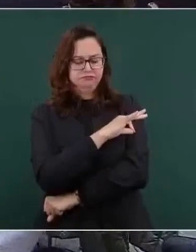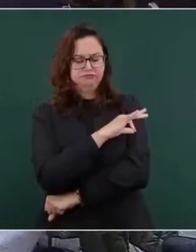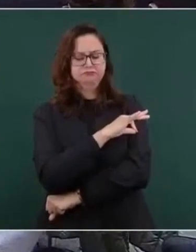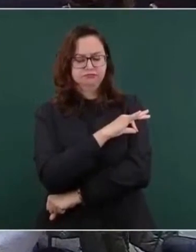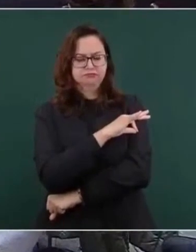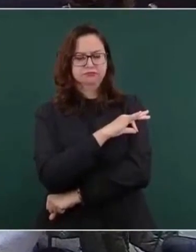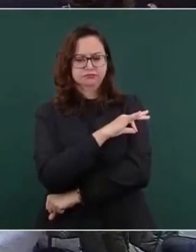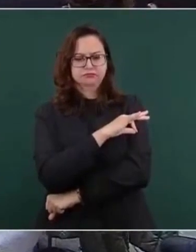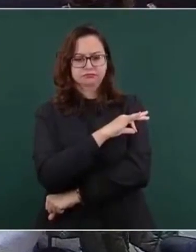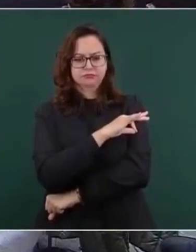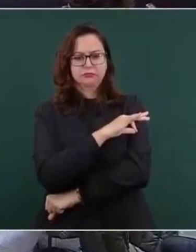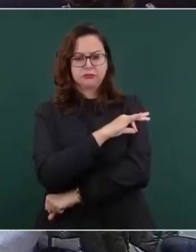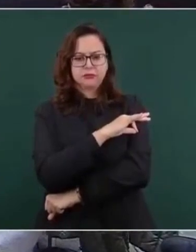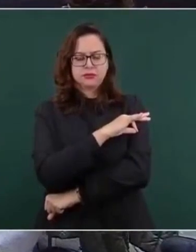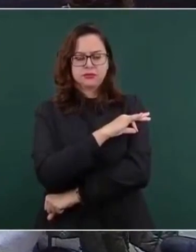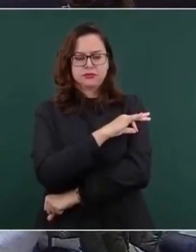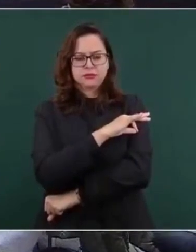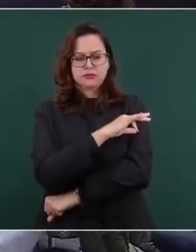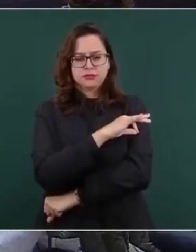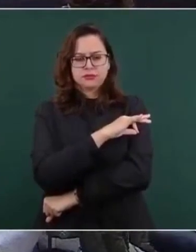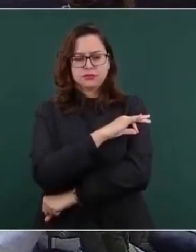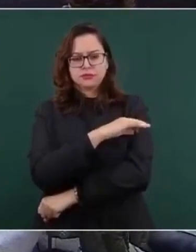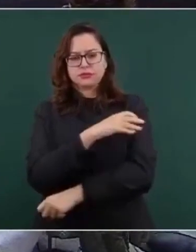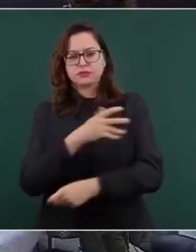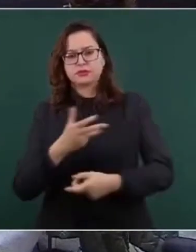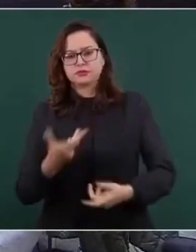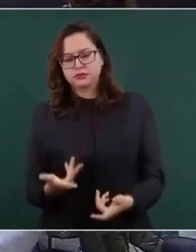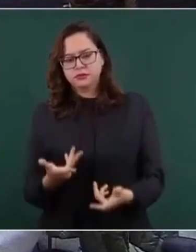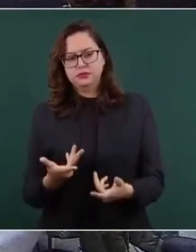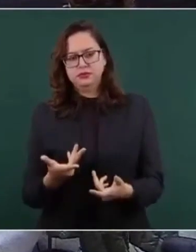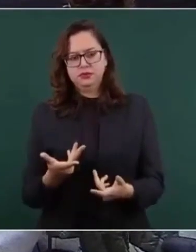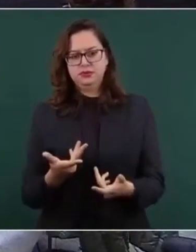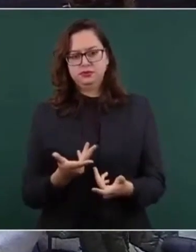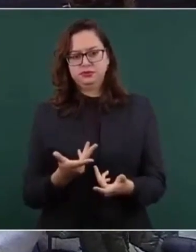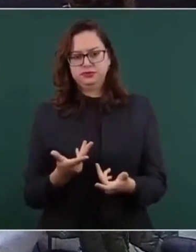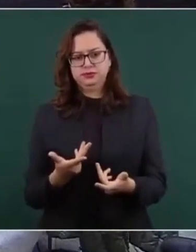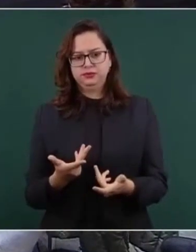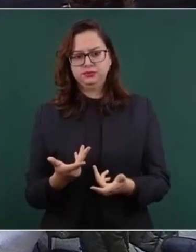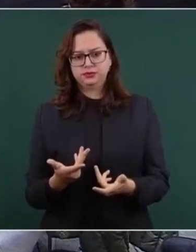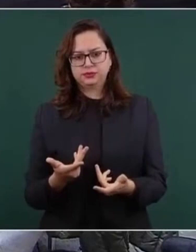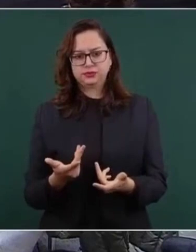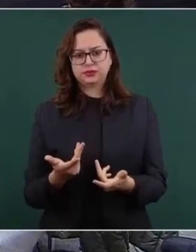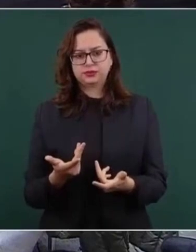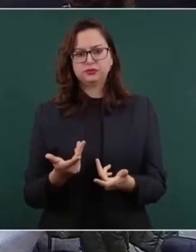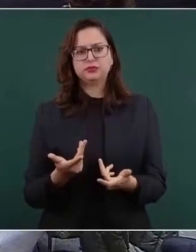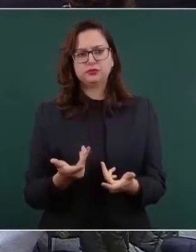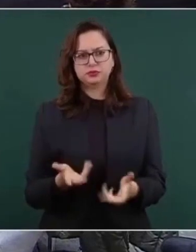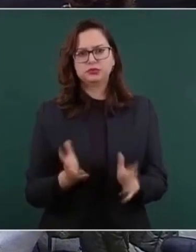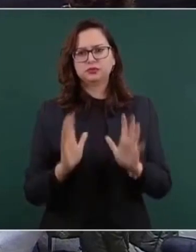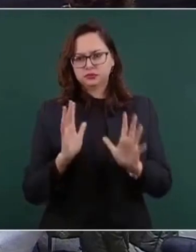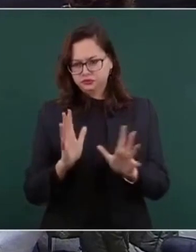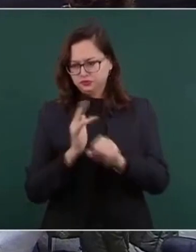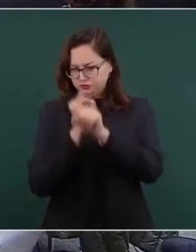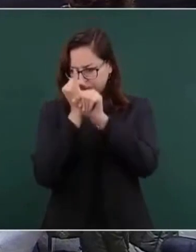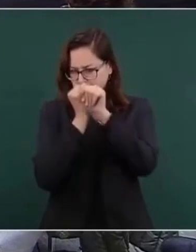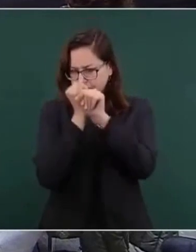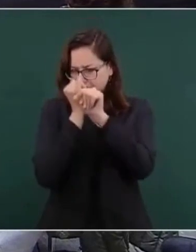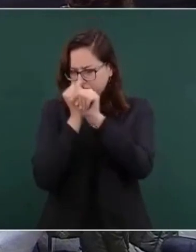que, de acuerdo a las investigaciones,